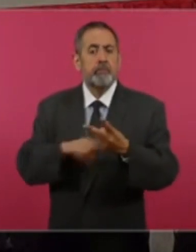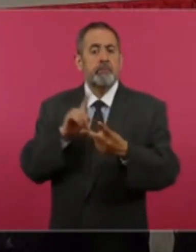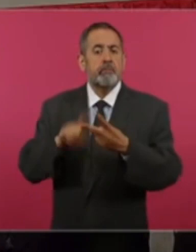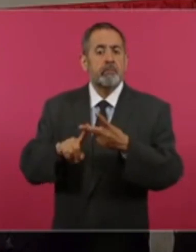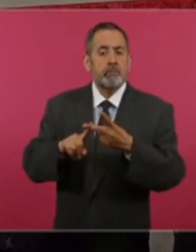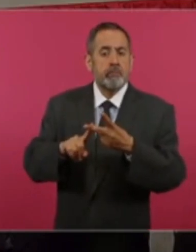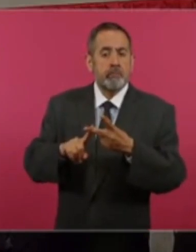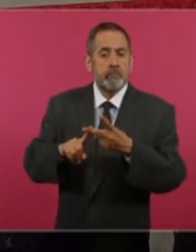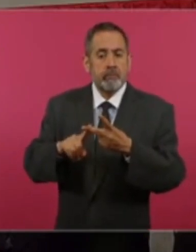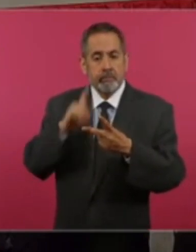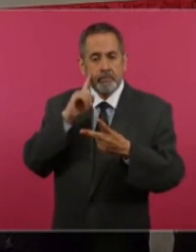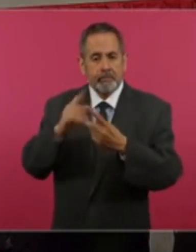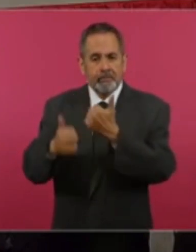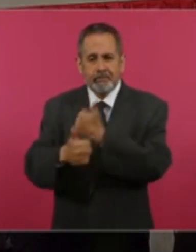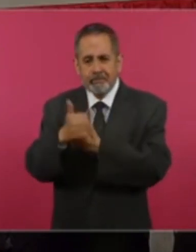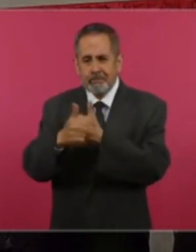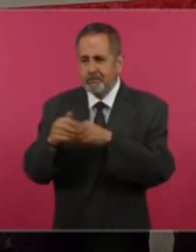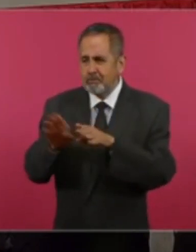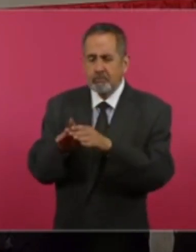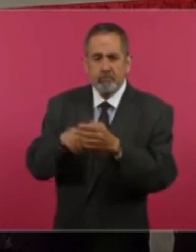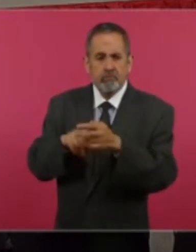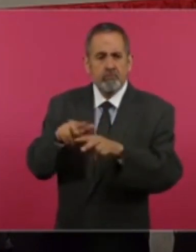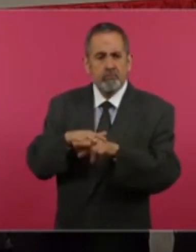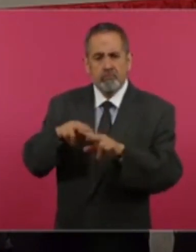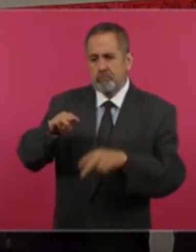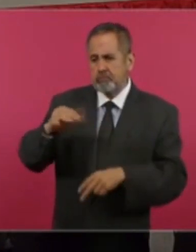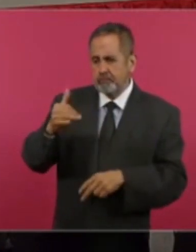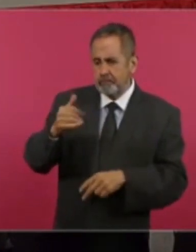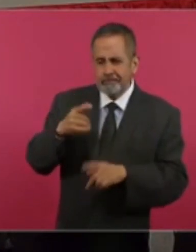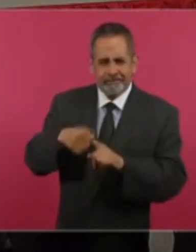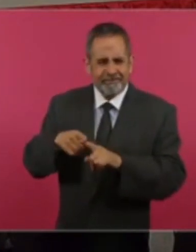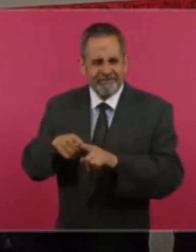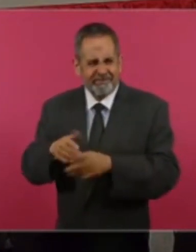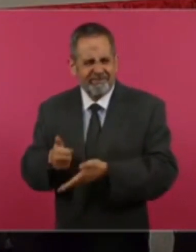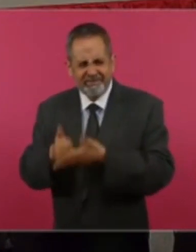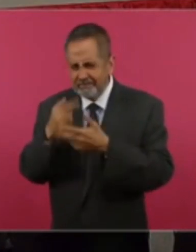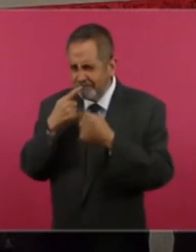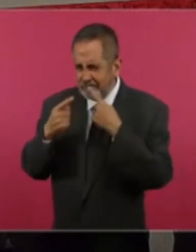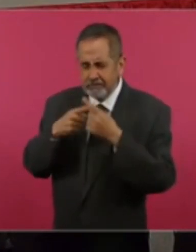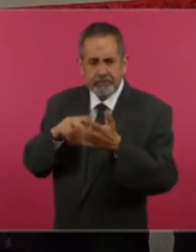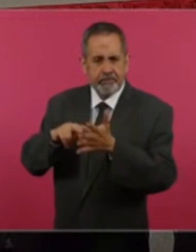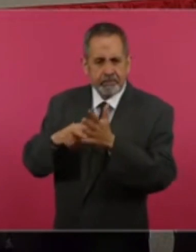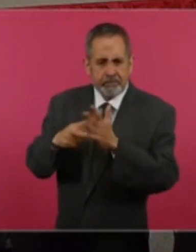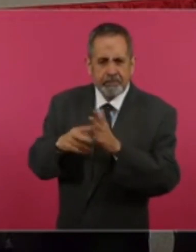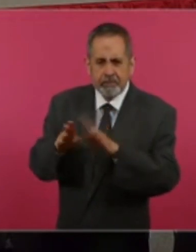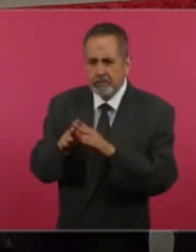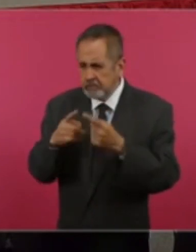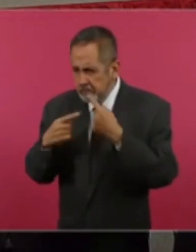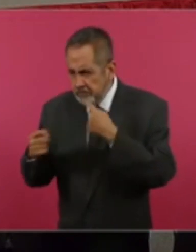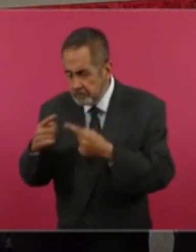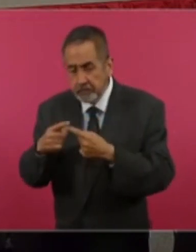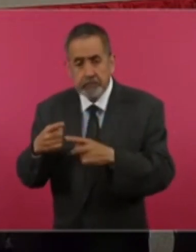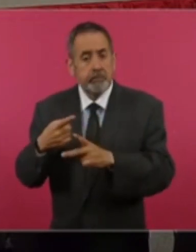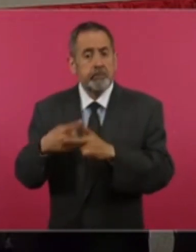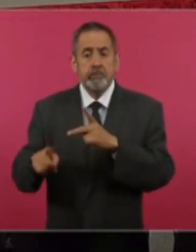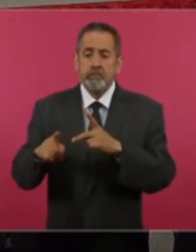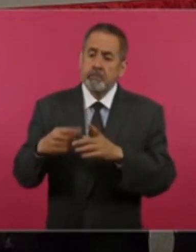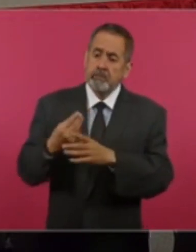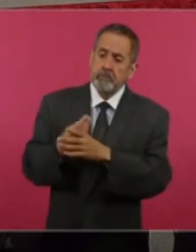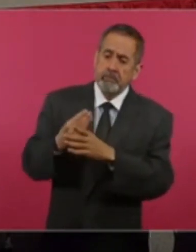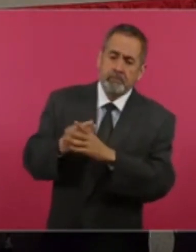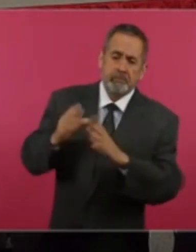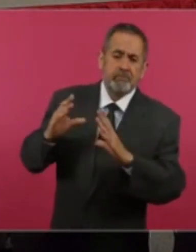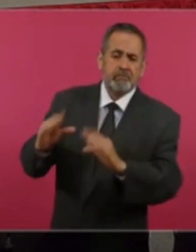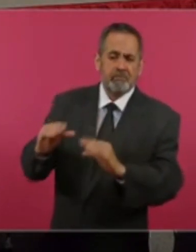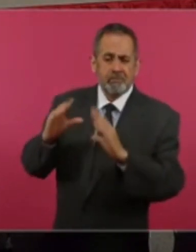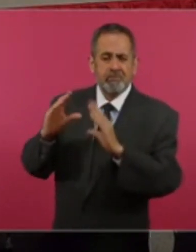fundamental estas carreras alrededor del Tren Maya de Ingeniería Ferroviaria, de técnico ferroviario, que comenzarán ya a impartirse en este